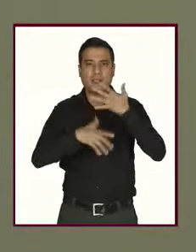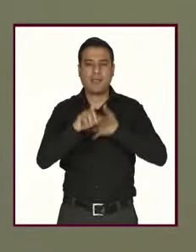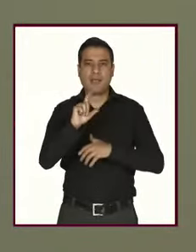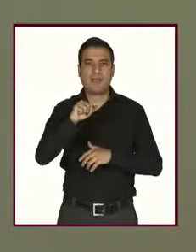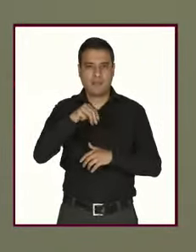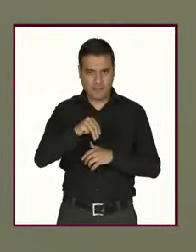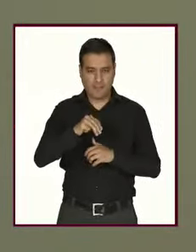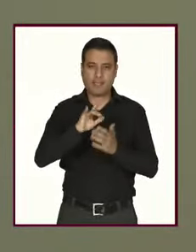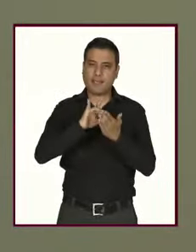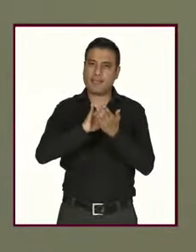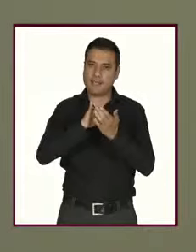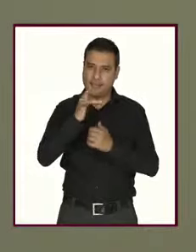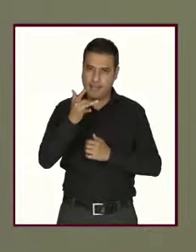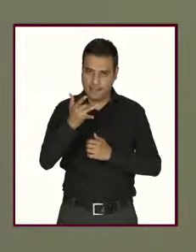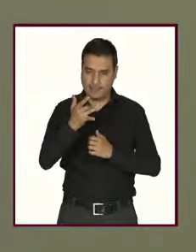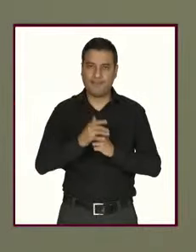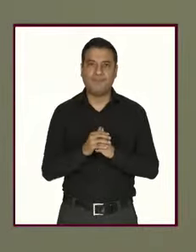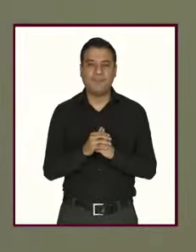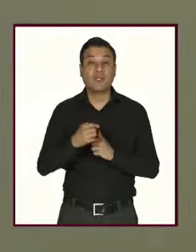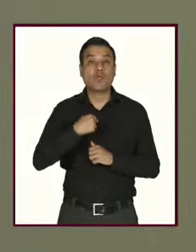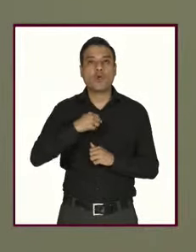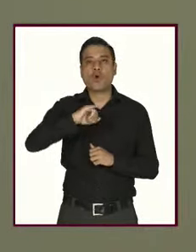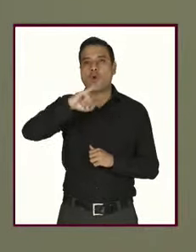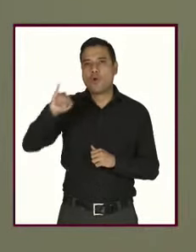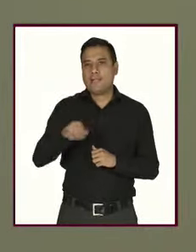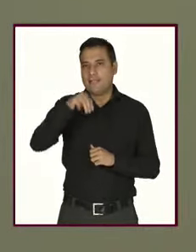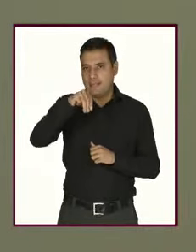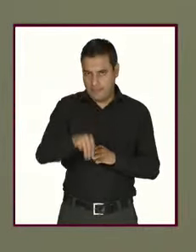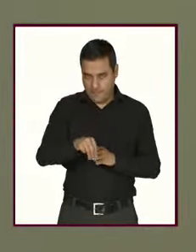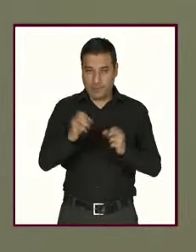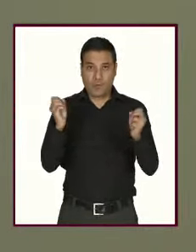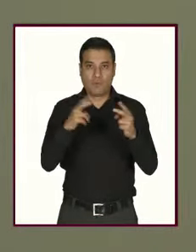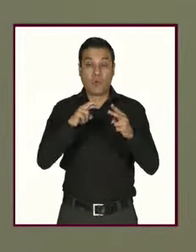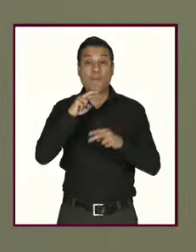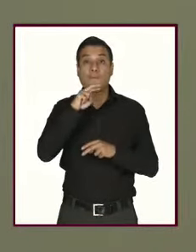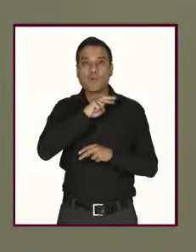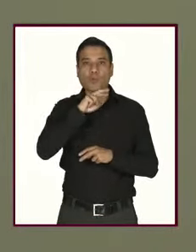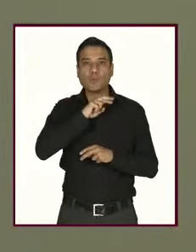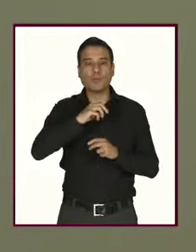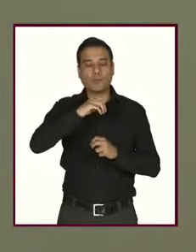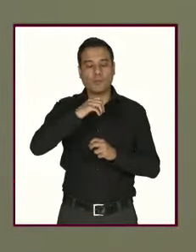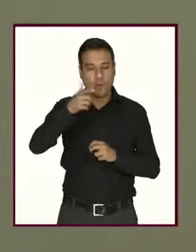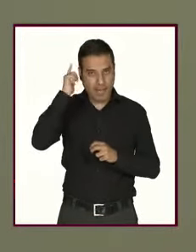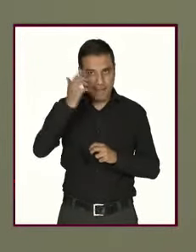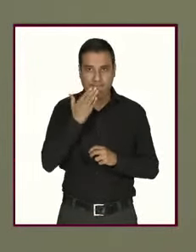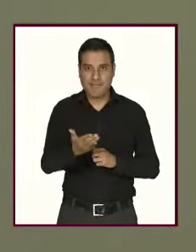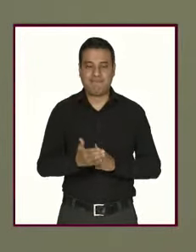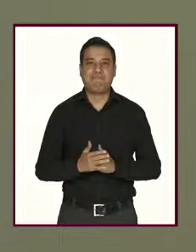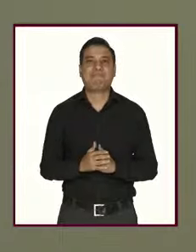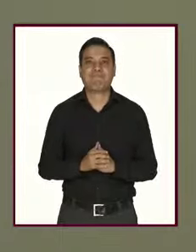hizo posible esta transmisión yo soy Julieta Mendoza nos vemos muy pronto pásenla muy bien